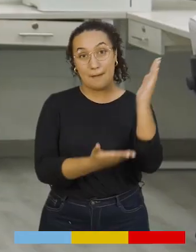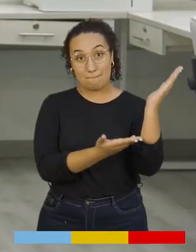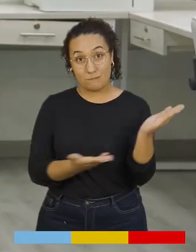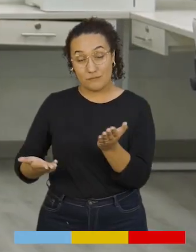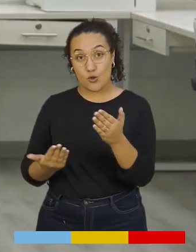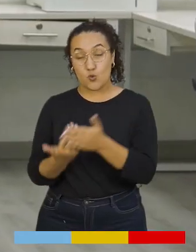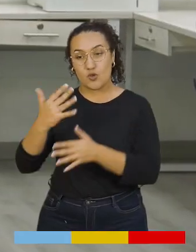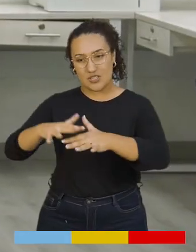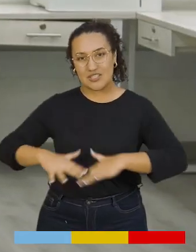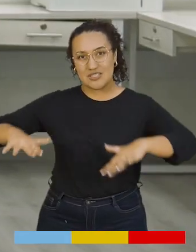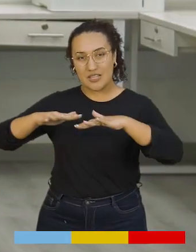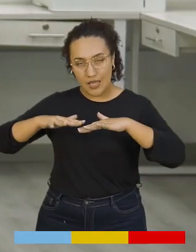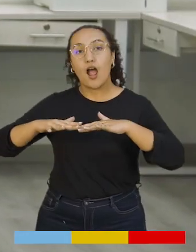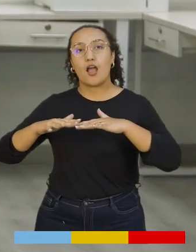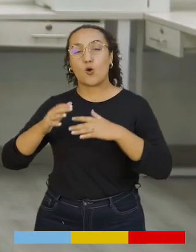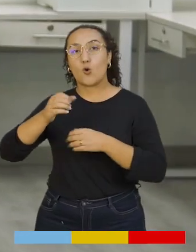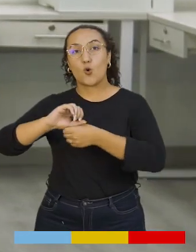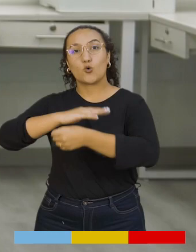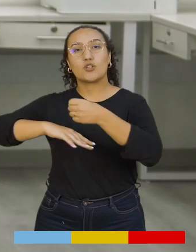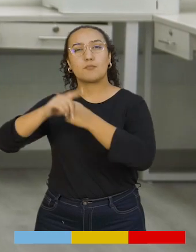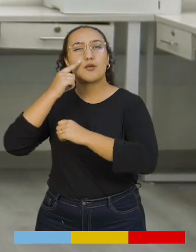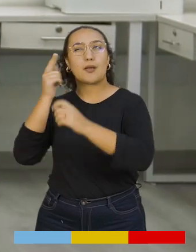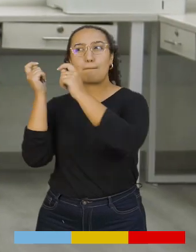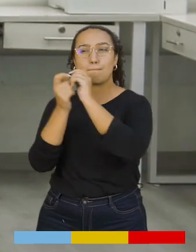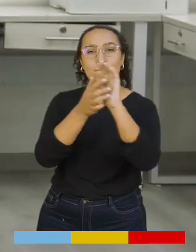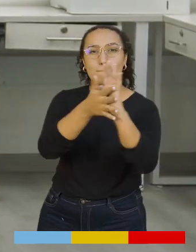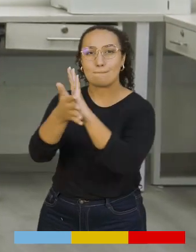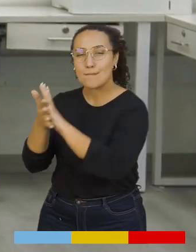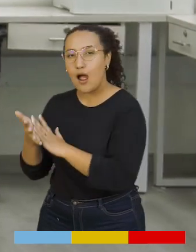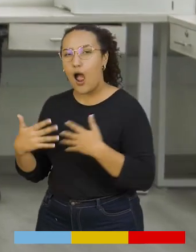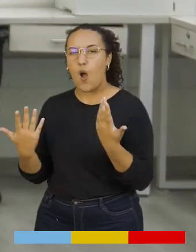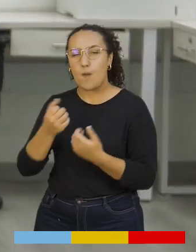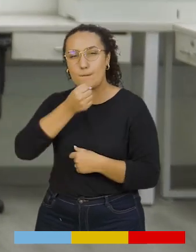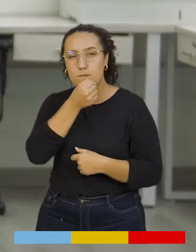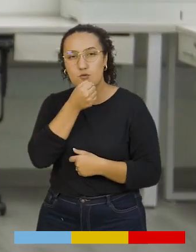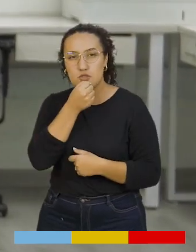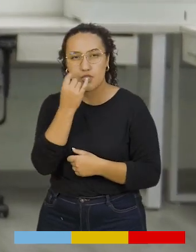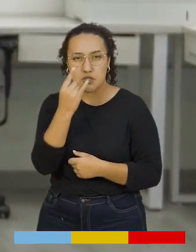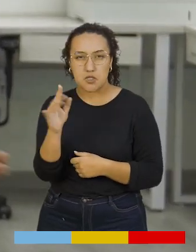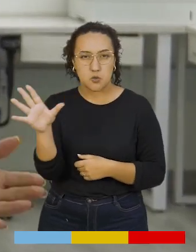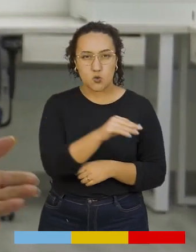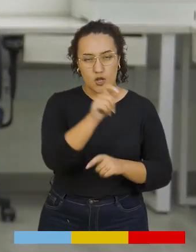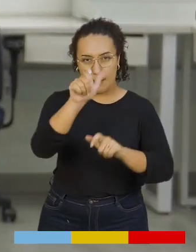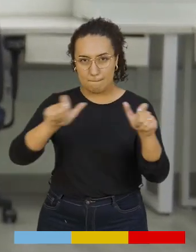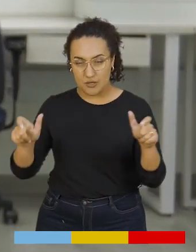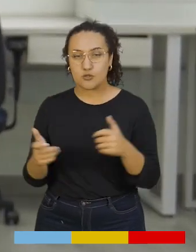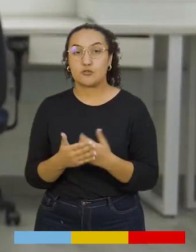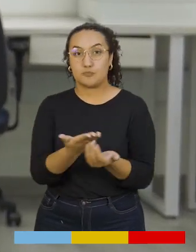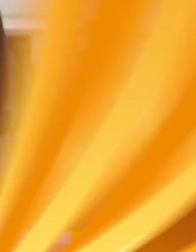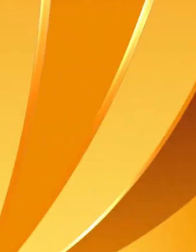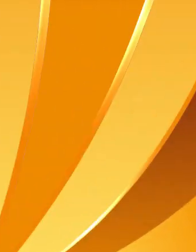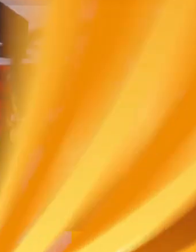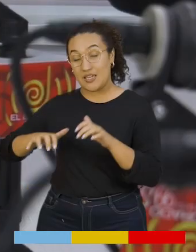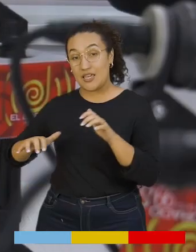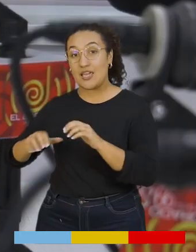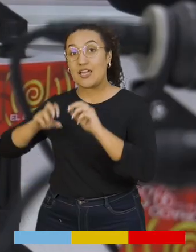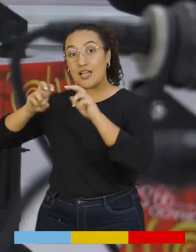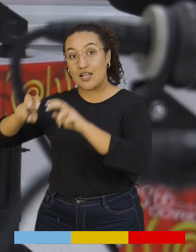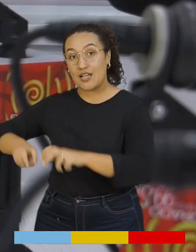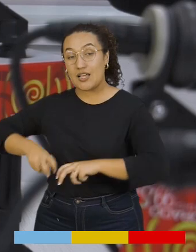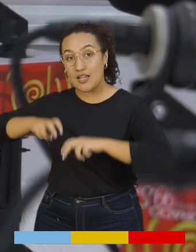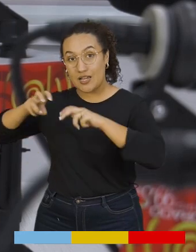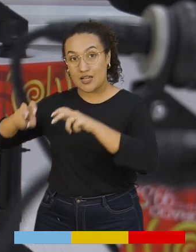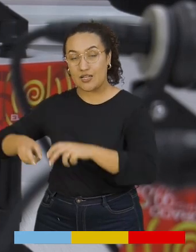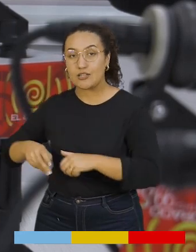Bienvenidos a una nueva sección de Cundinamarca Rinde Cuentas. Como siempre, les traemos las noticias de interés para todos nuestros televidentes. Les